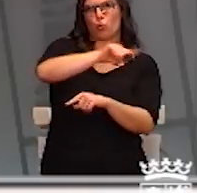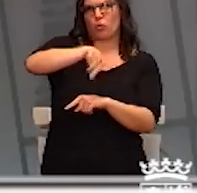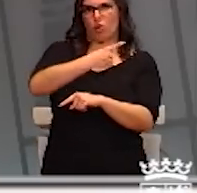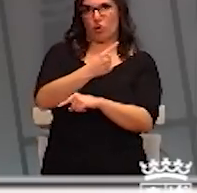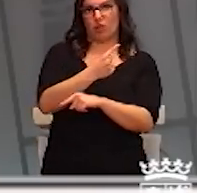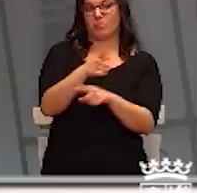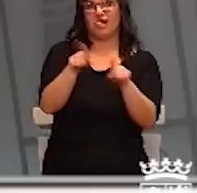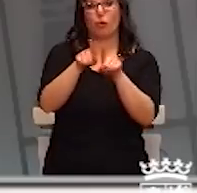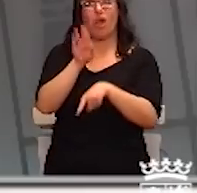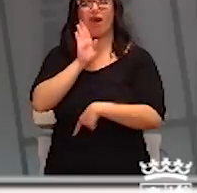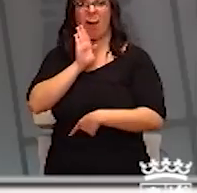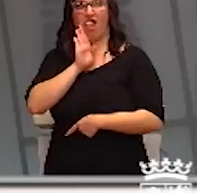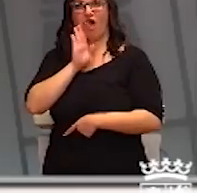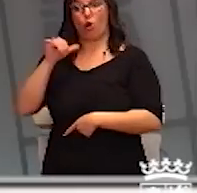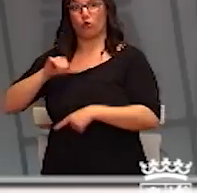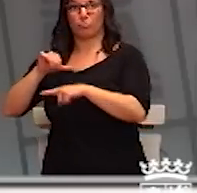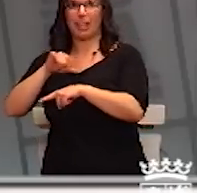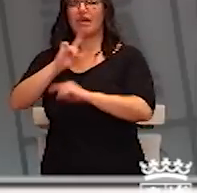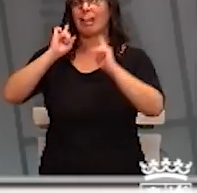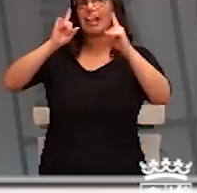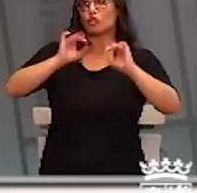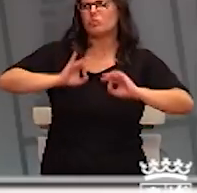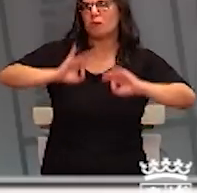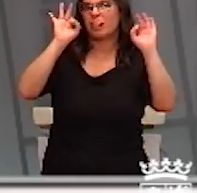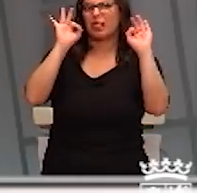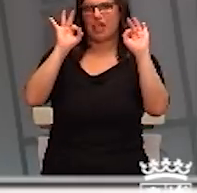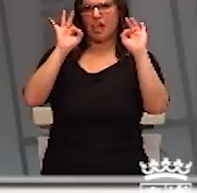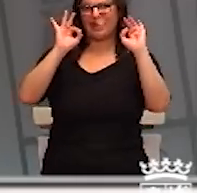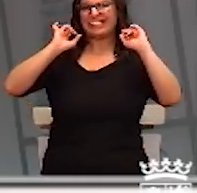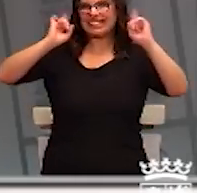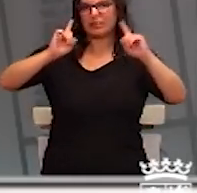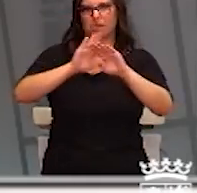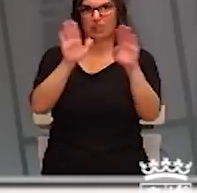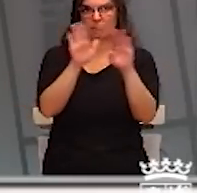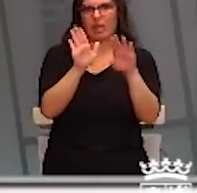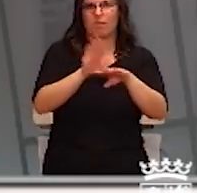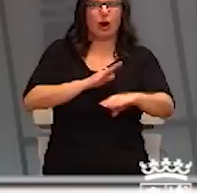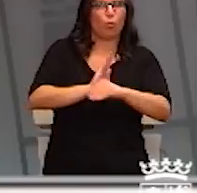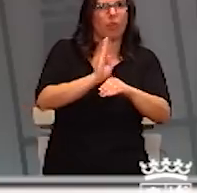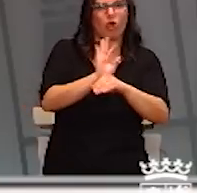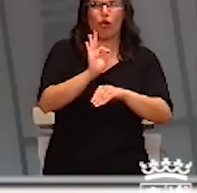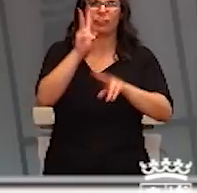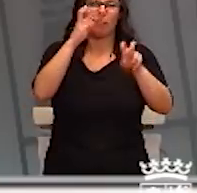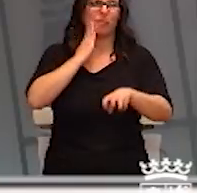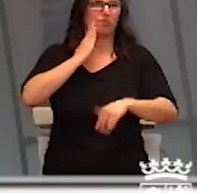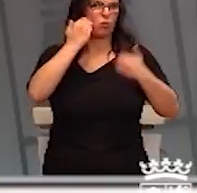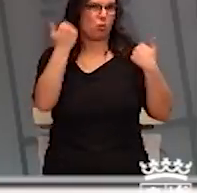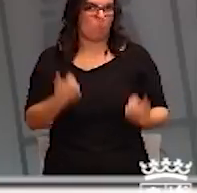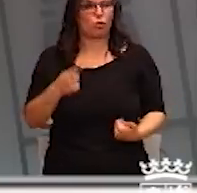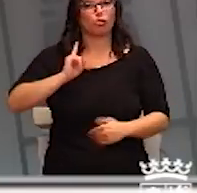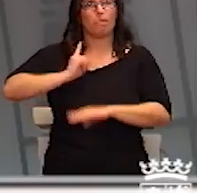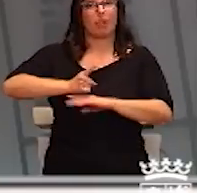en el centro hospitalario, en las que sean de aplicación medidas adicionales de cuidados y de humanización, que se adoptarán por la dirección del centro.